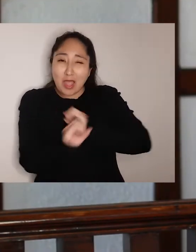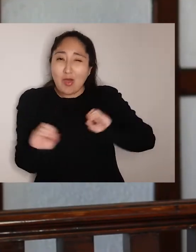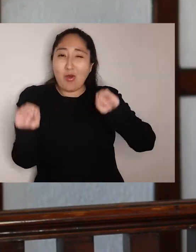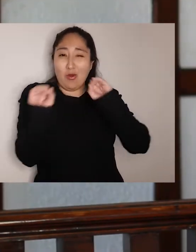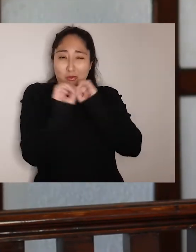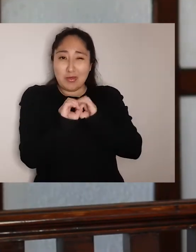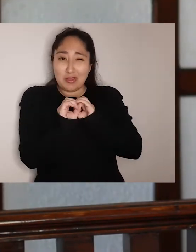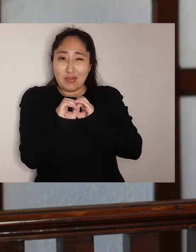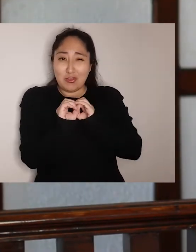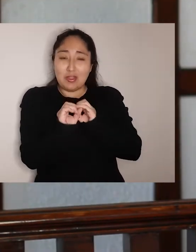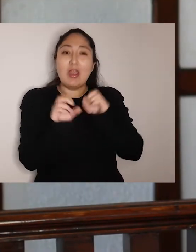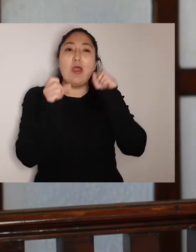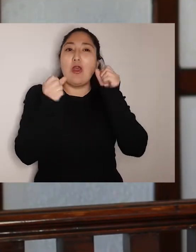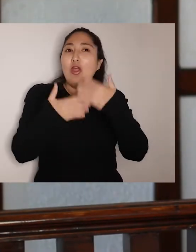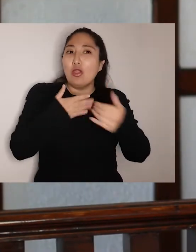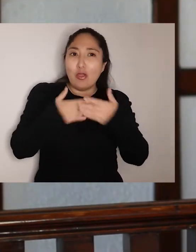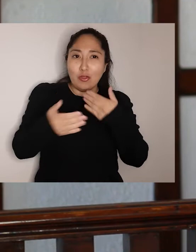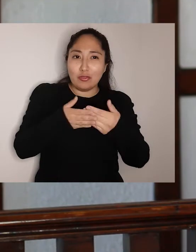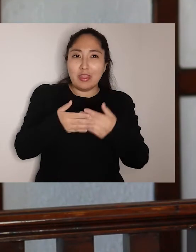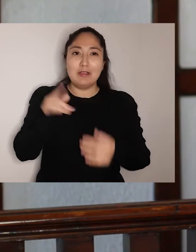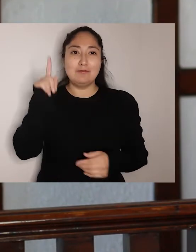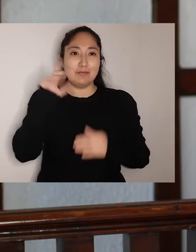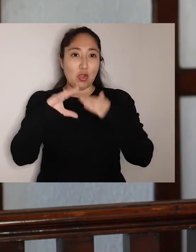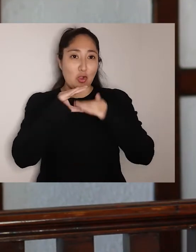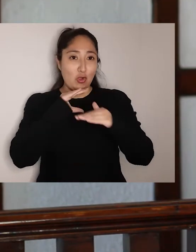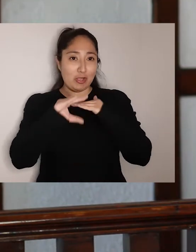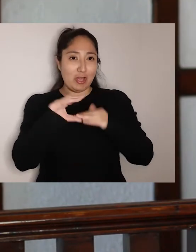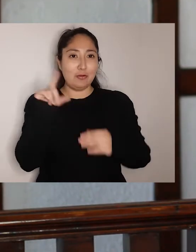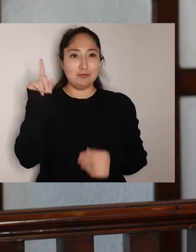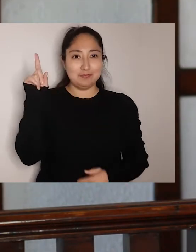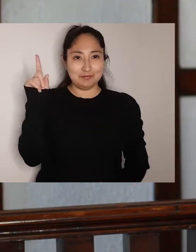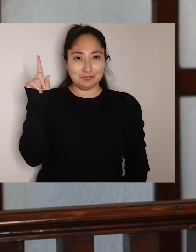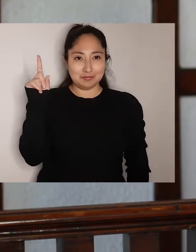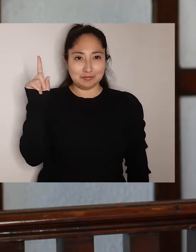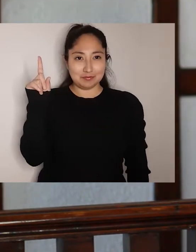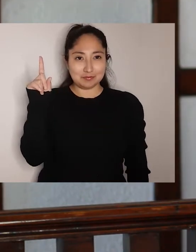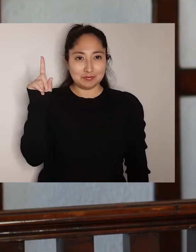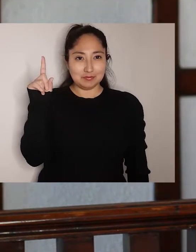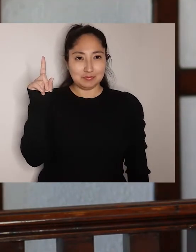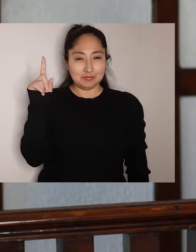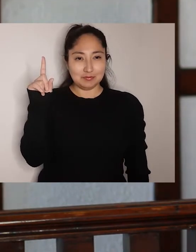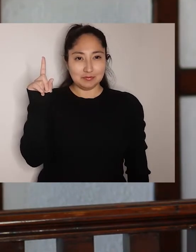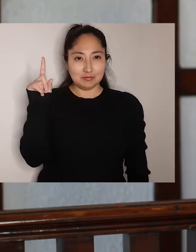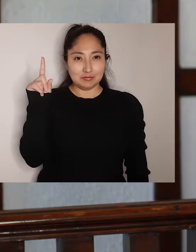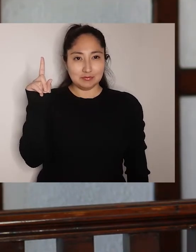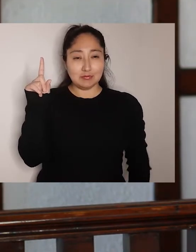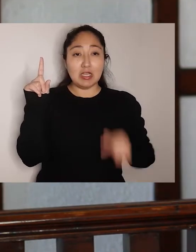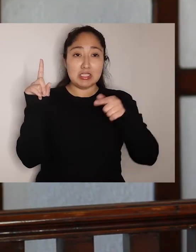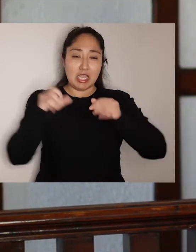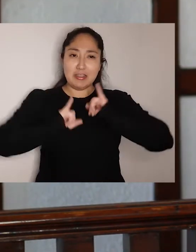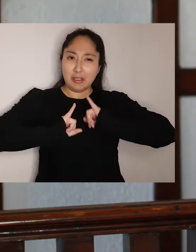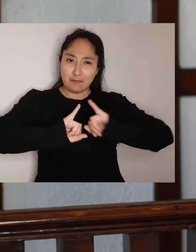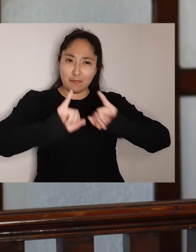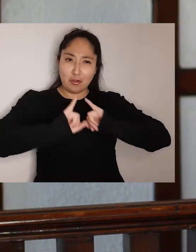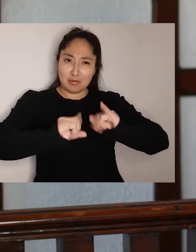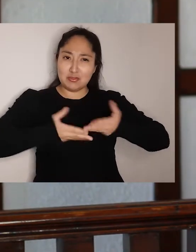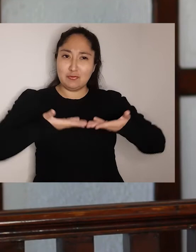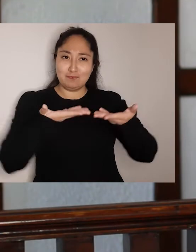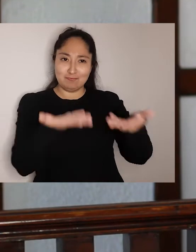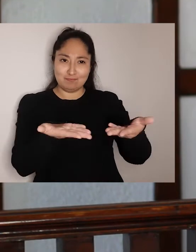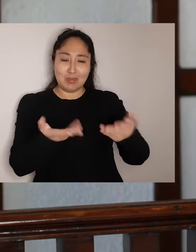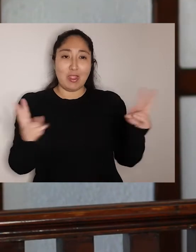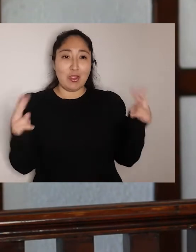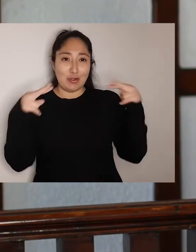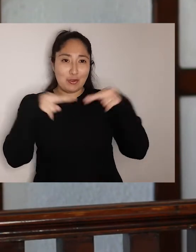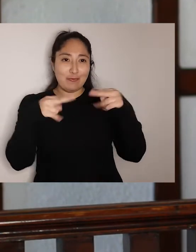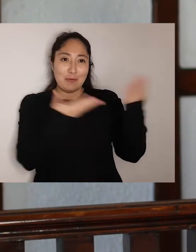competencias habilitantes las puedes hacer llegar al correo competencias arroba uahurtado.cl y te entregaremos la orientación que necesites.